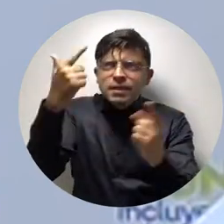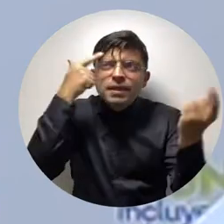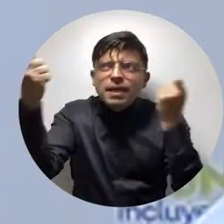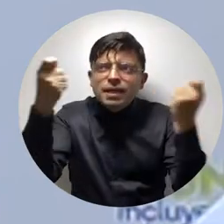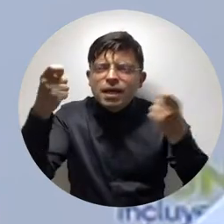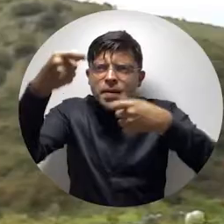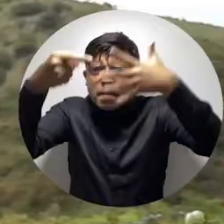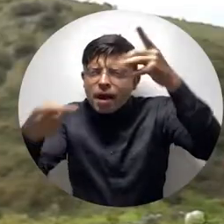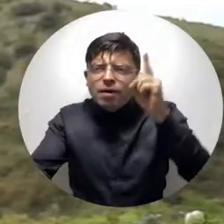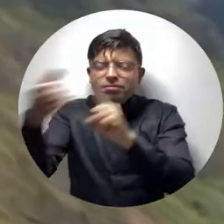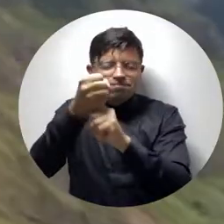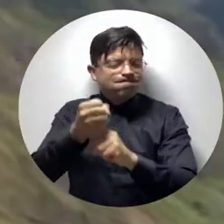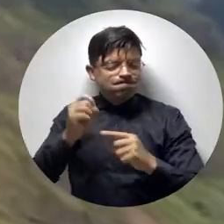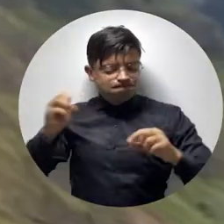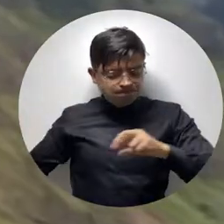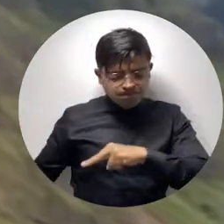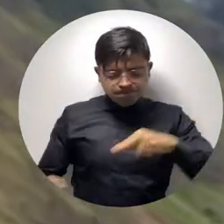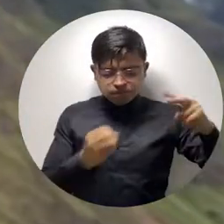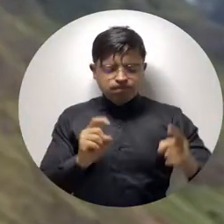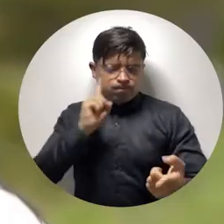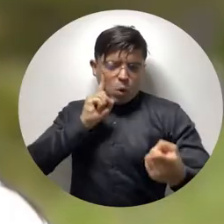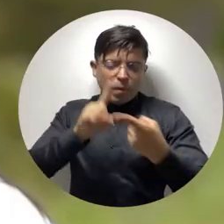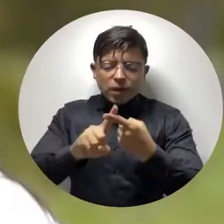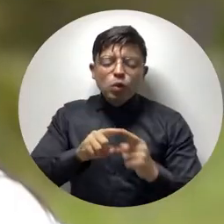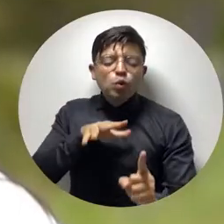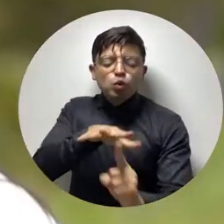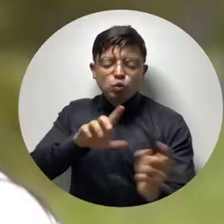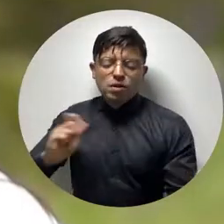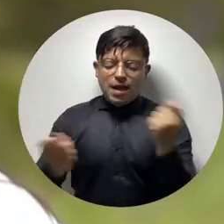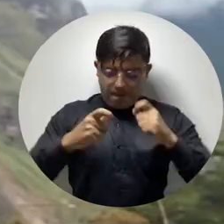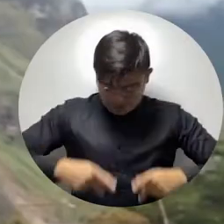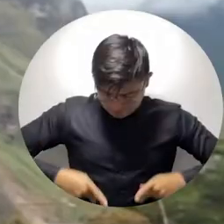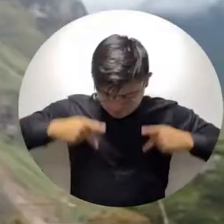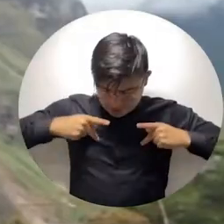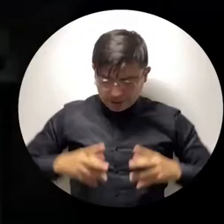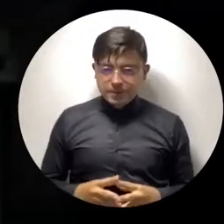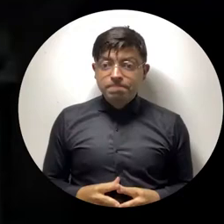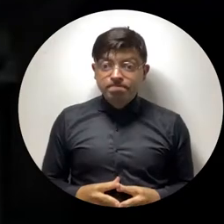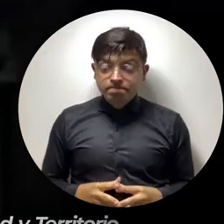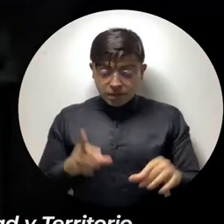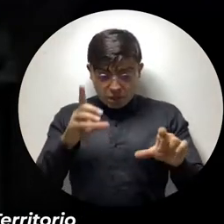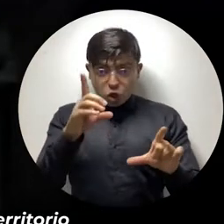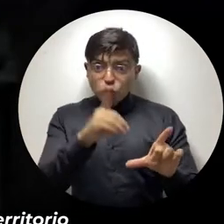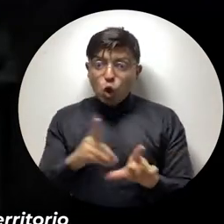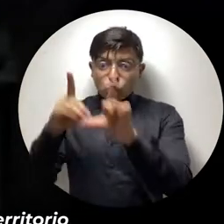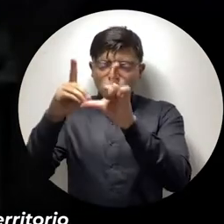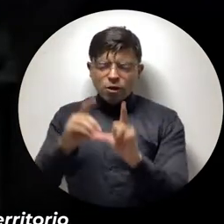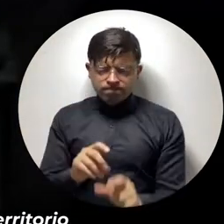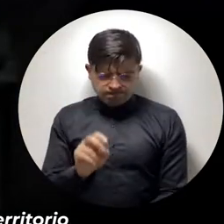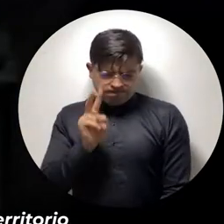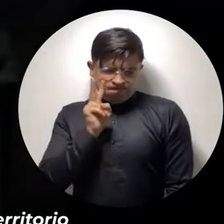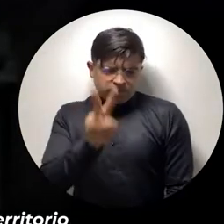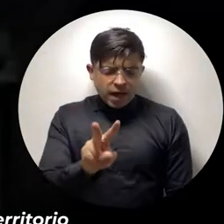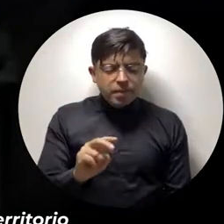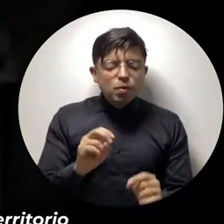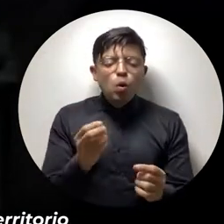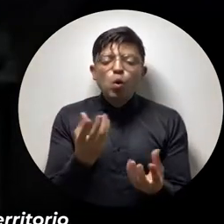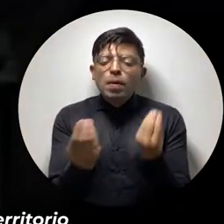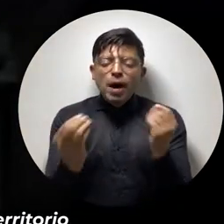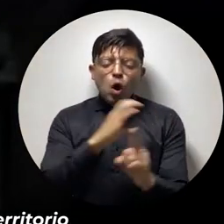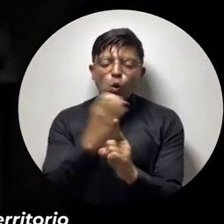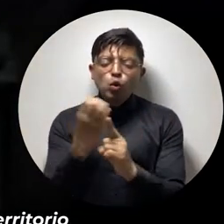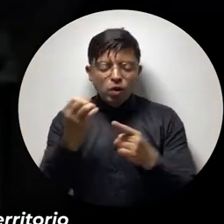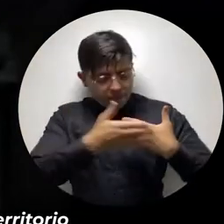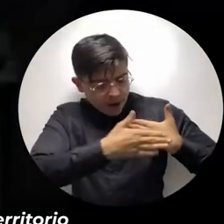alternativas para hacer de la educación un propósito que transforme vidas. El doctorado tiene una mirada culturalista,